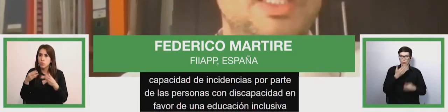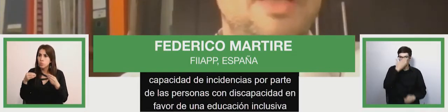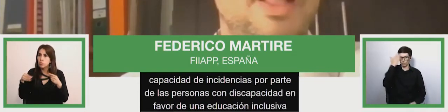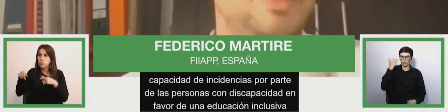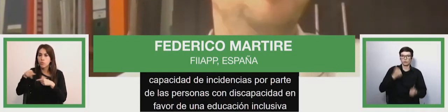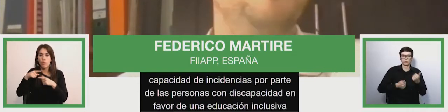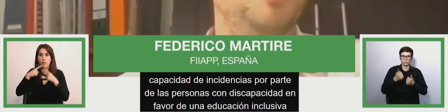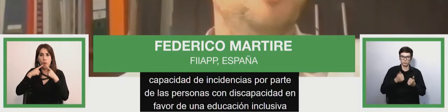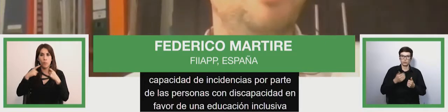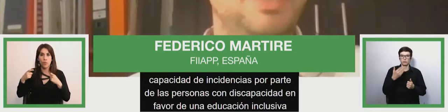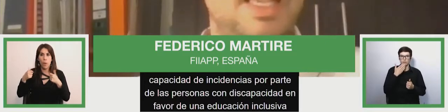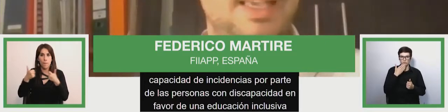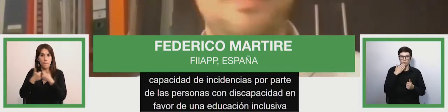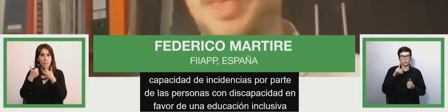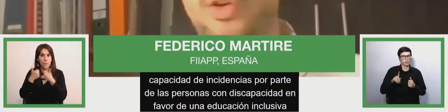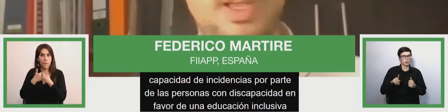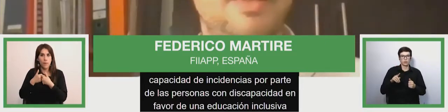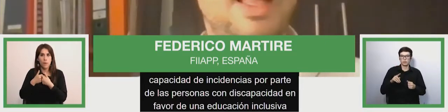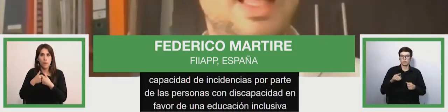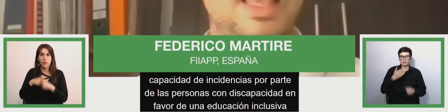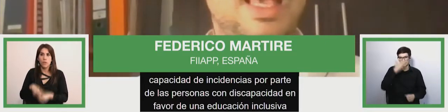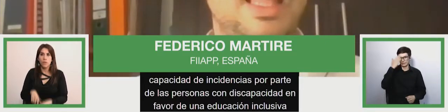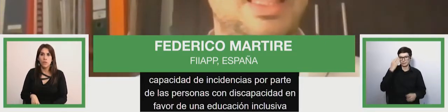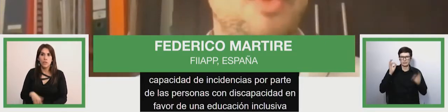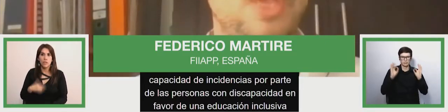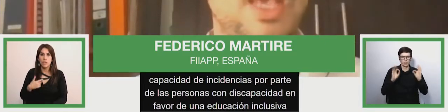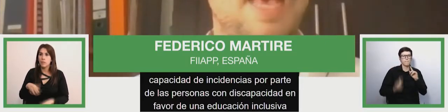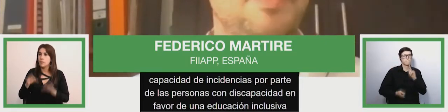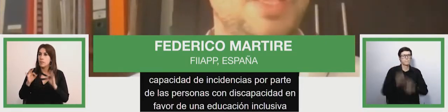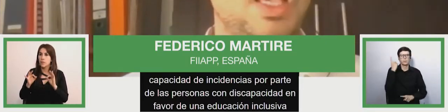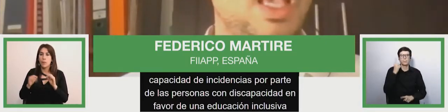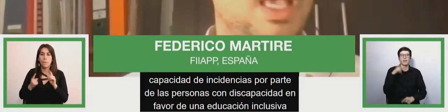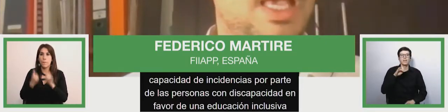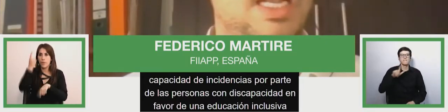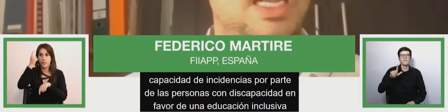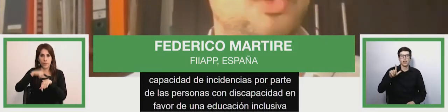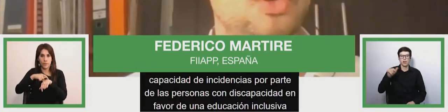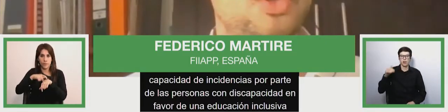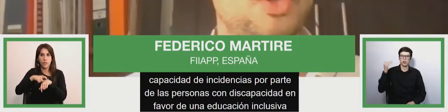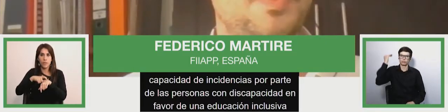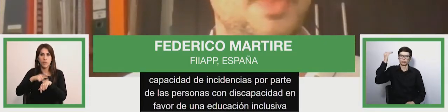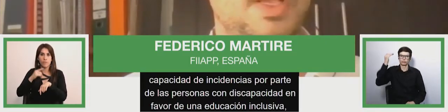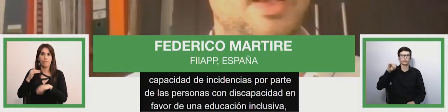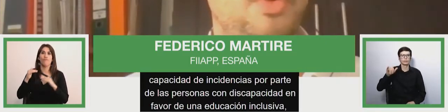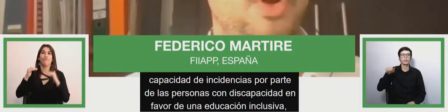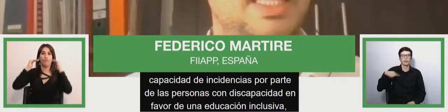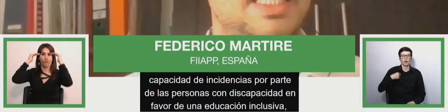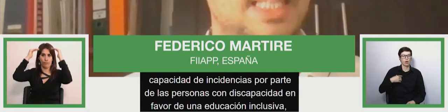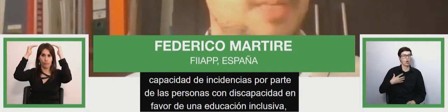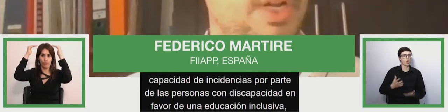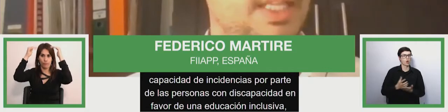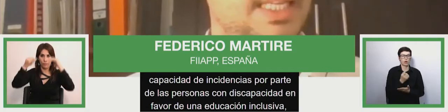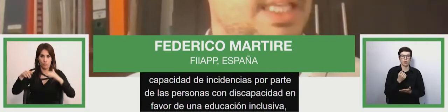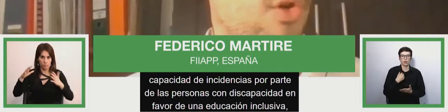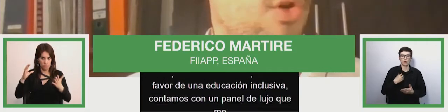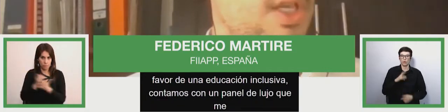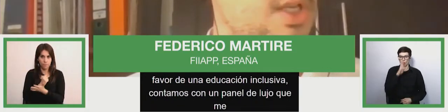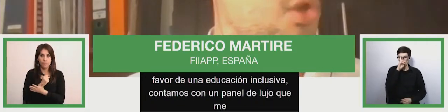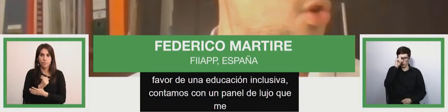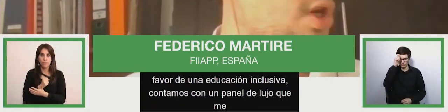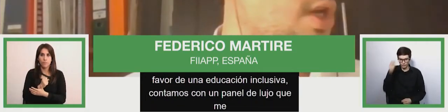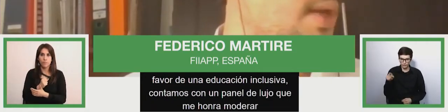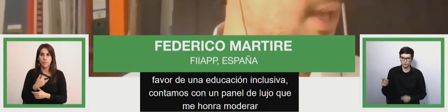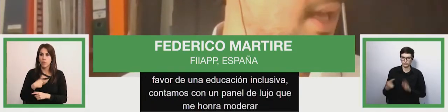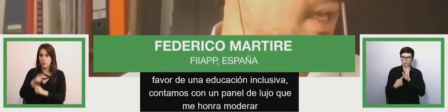oradores de primer nivel que me honra de moderar. Los ponentes y las ponentes de hoy